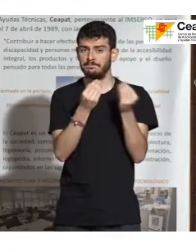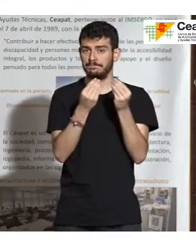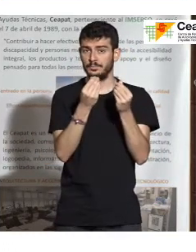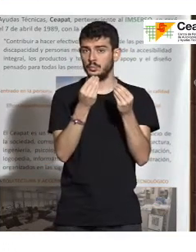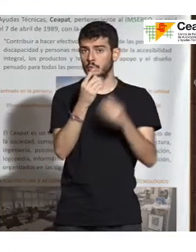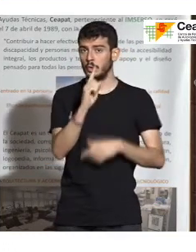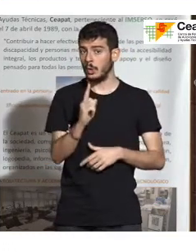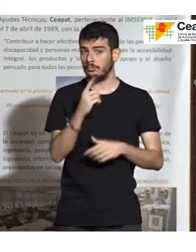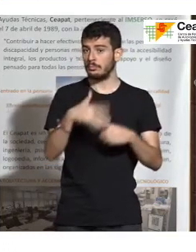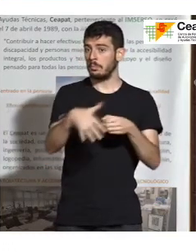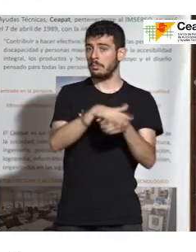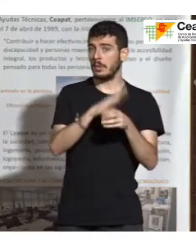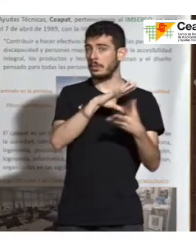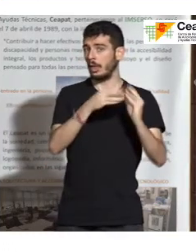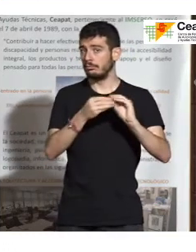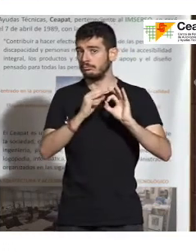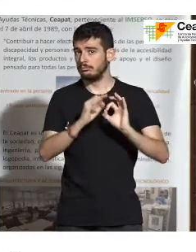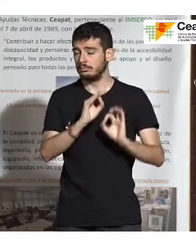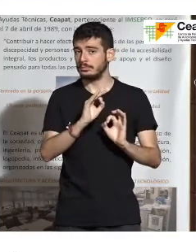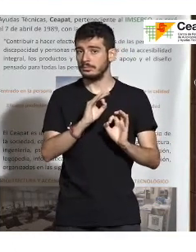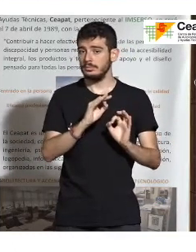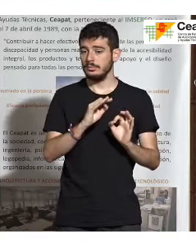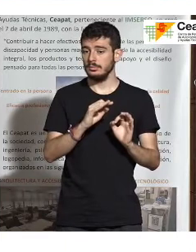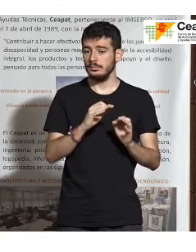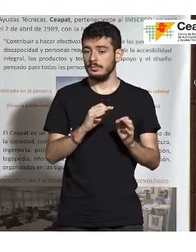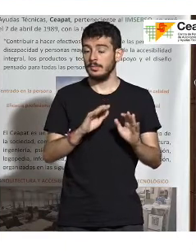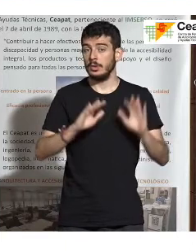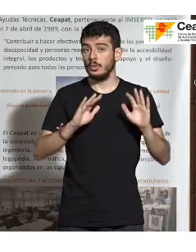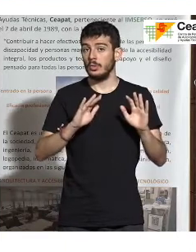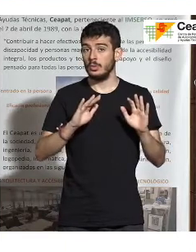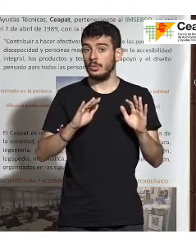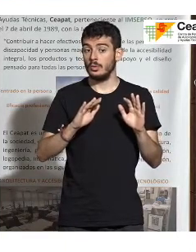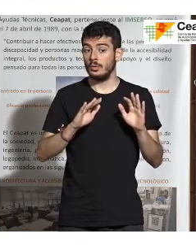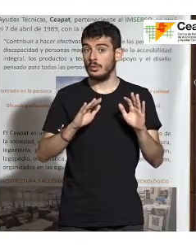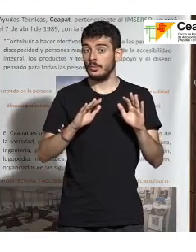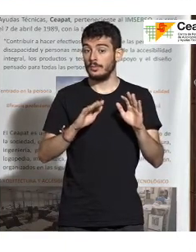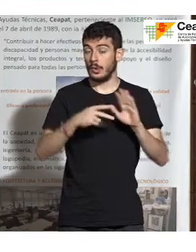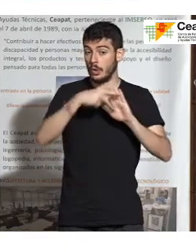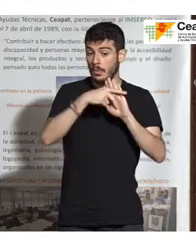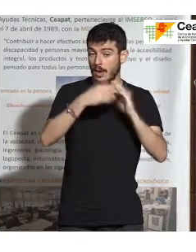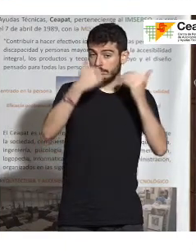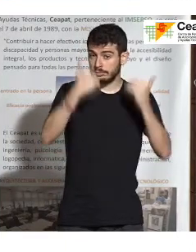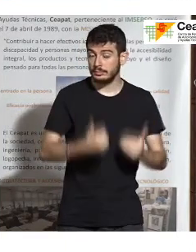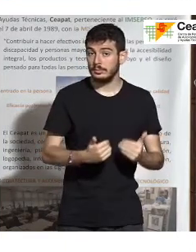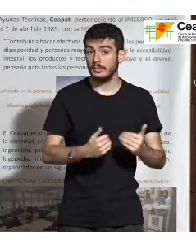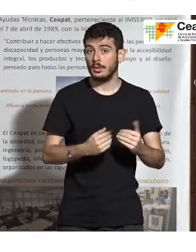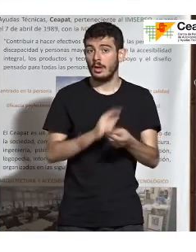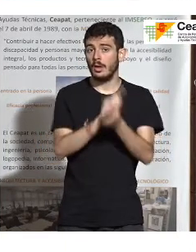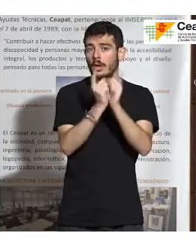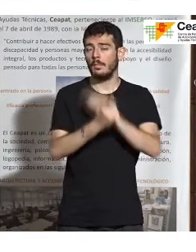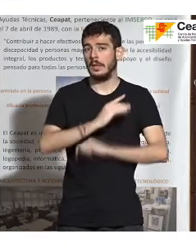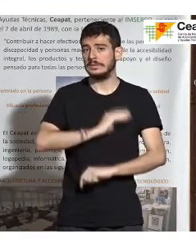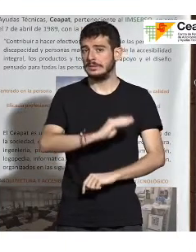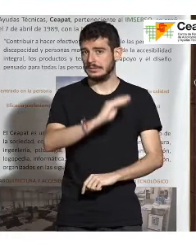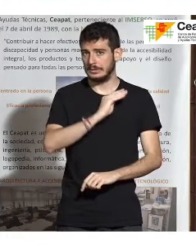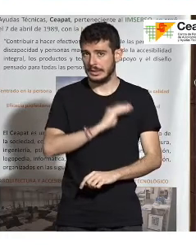objeto y campo de aplicación, pero en el trasfondo, lo que es el cuerpo de la norma, varía mucho, bastante.